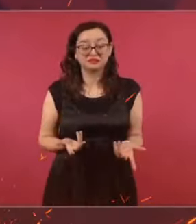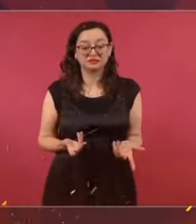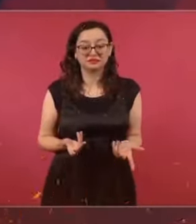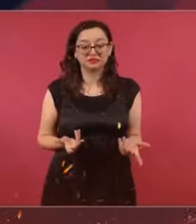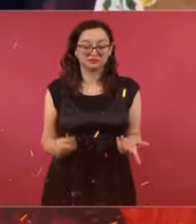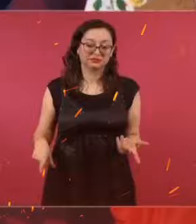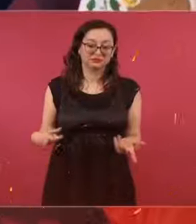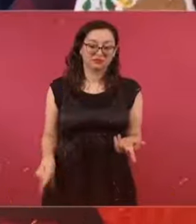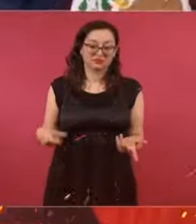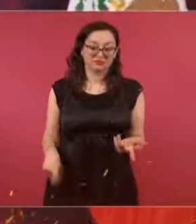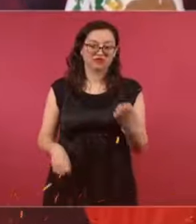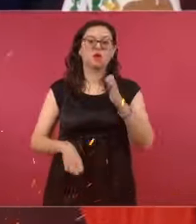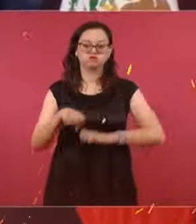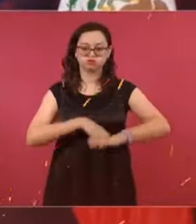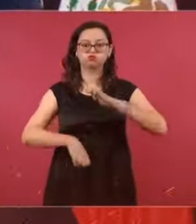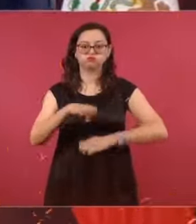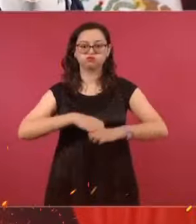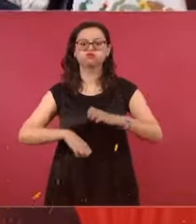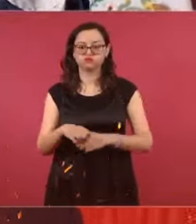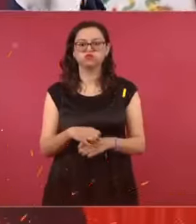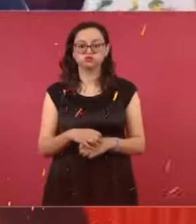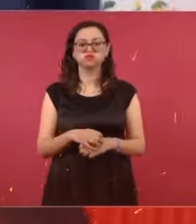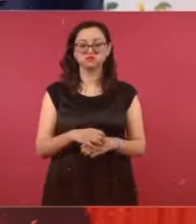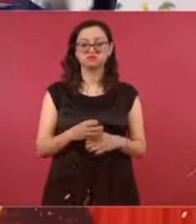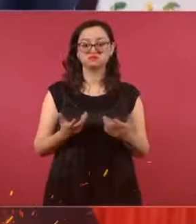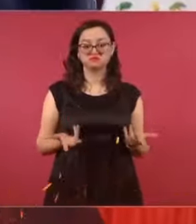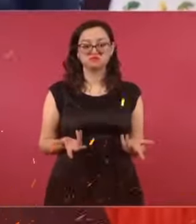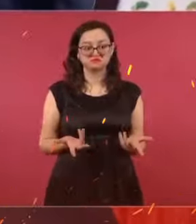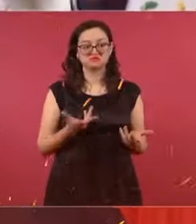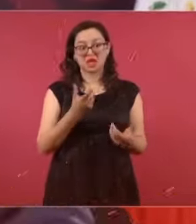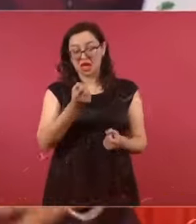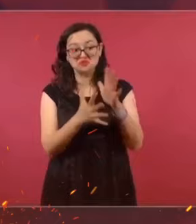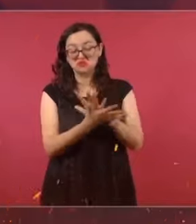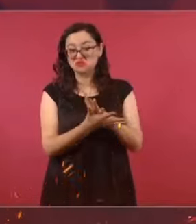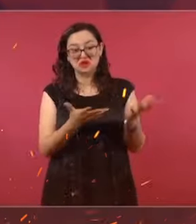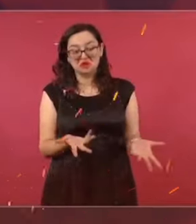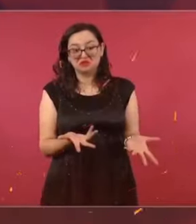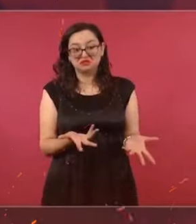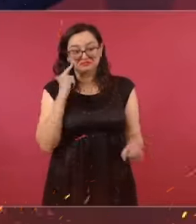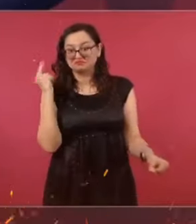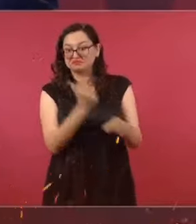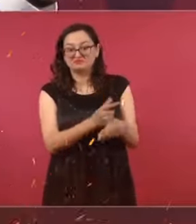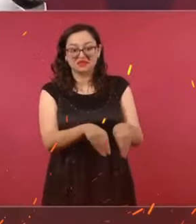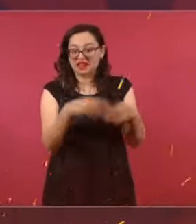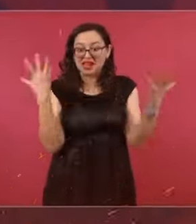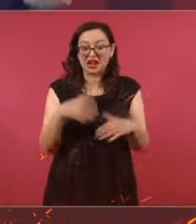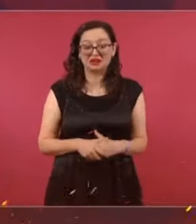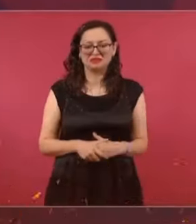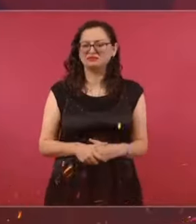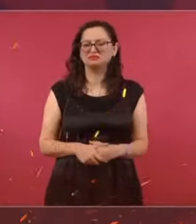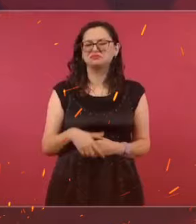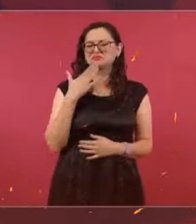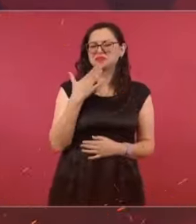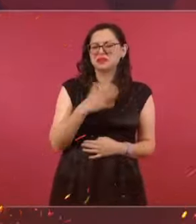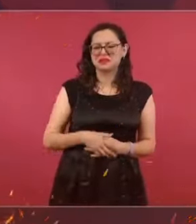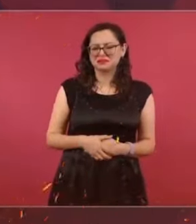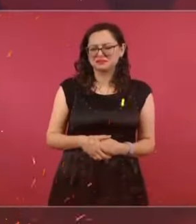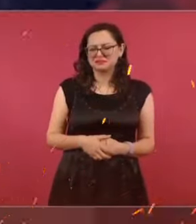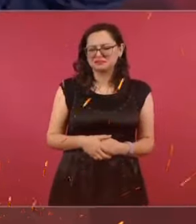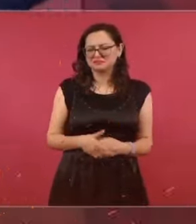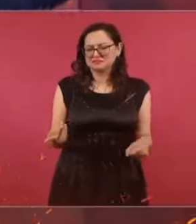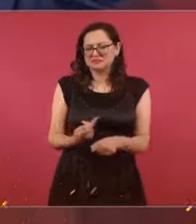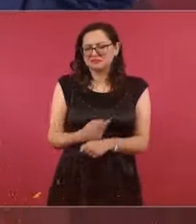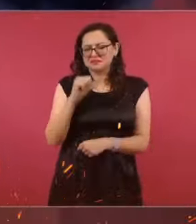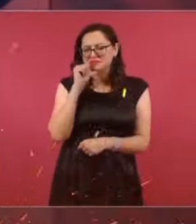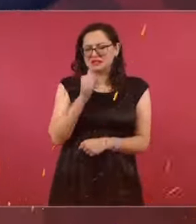de grandes empresarios y algunos connotados traficantes de influencia. Bueno, está bien. No hay